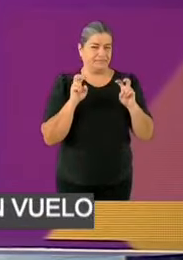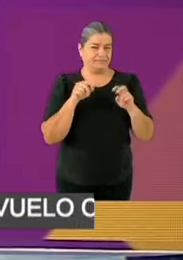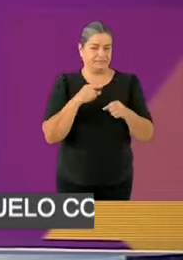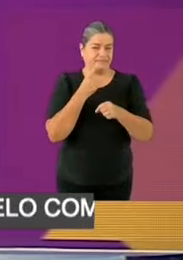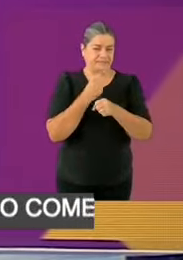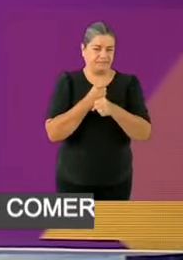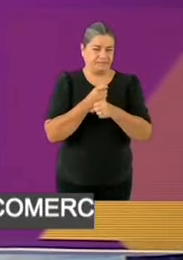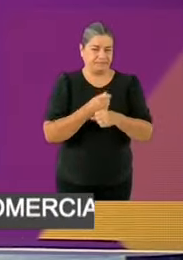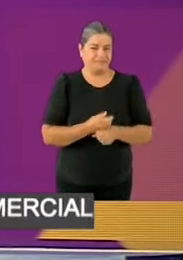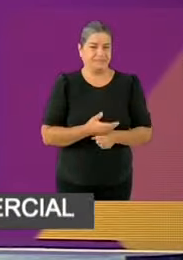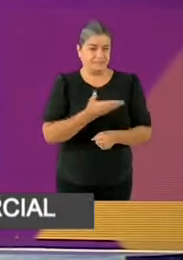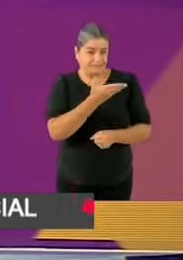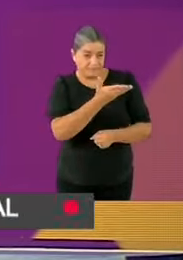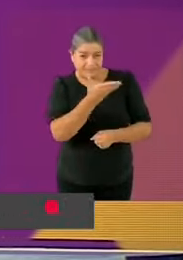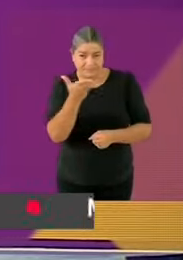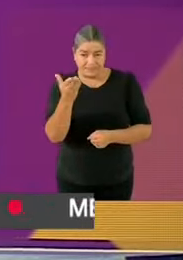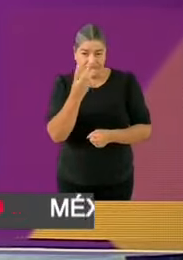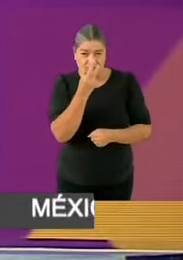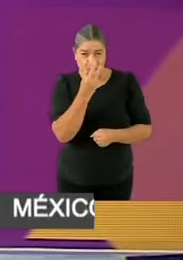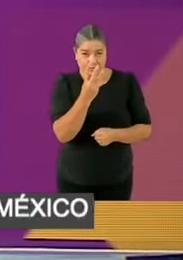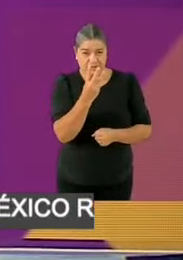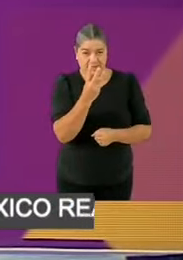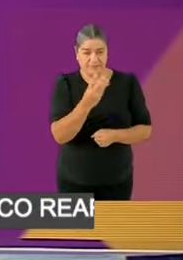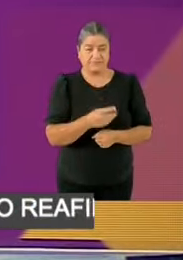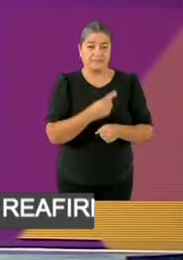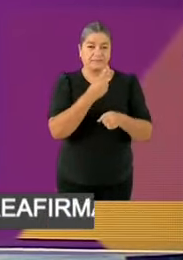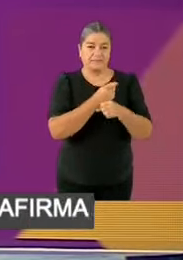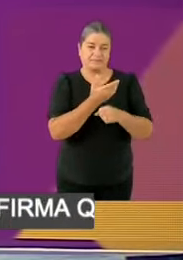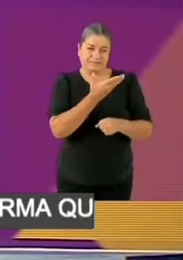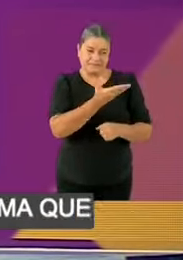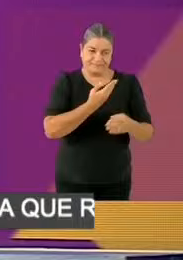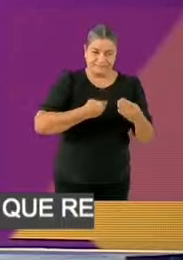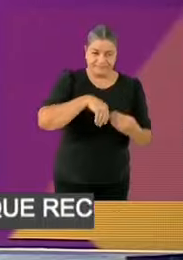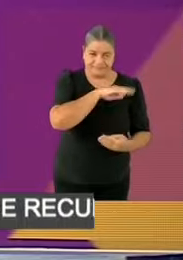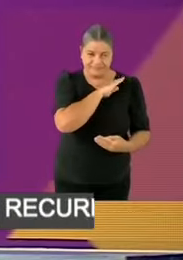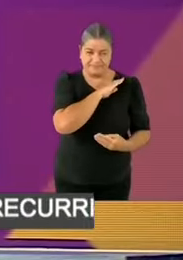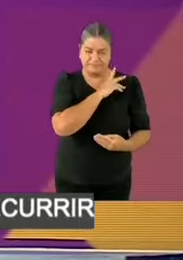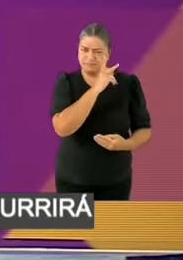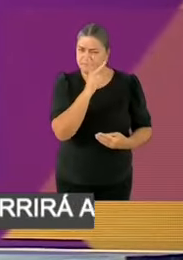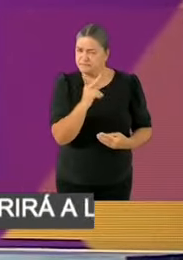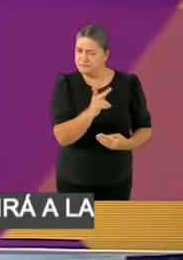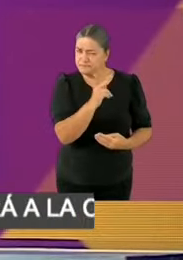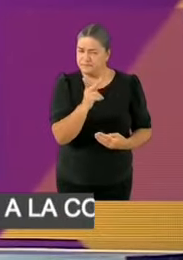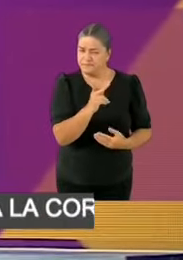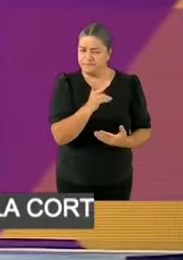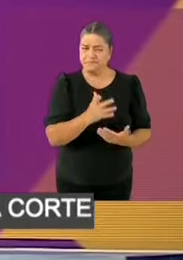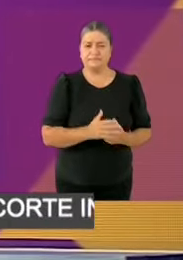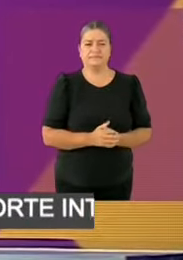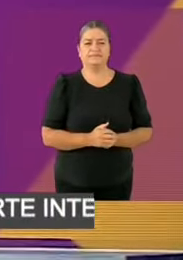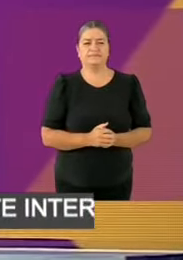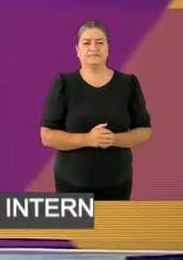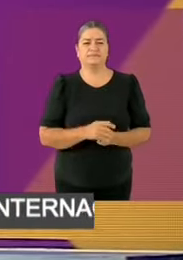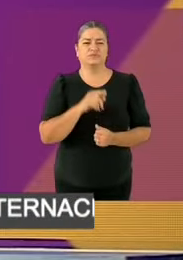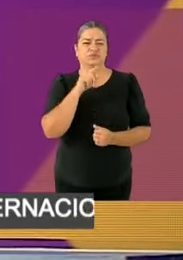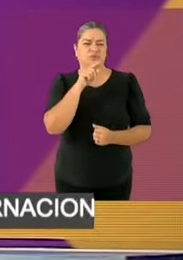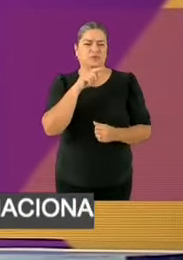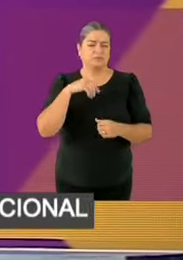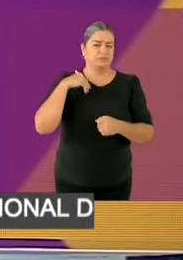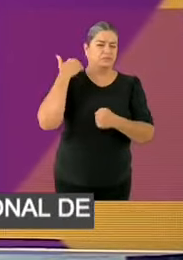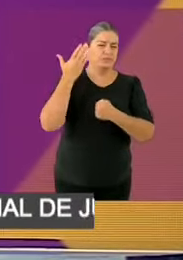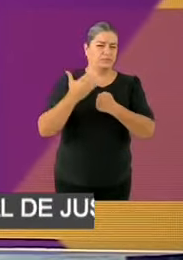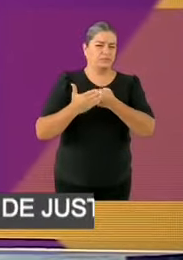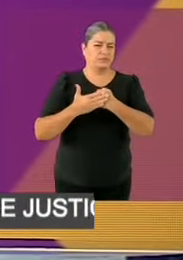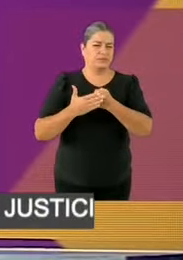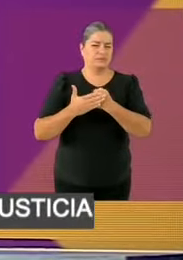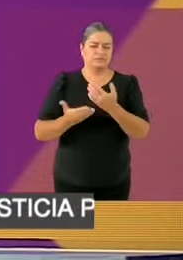tres. Voy a empezar con la candidata Claudia Sheinbaum. La pregunta dice así. ¿Cuál es su plan integral para fortalecer el sistema de